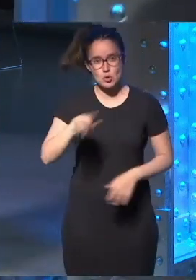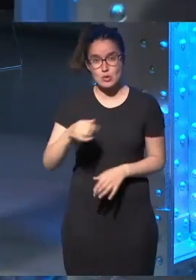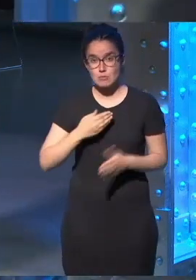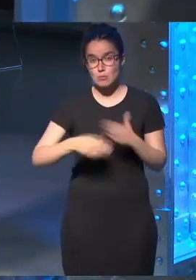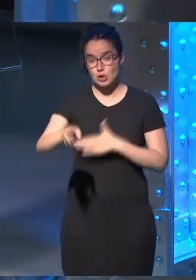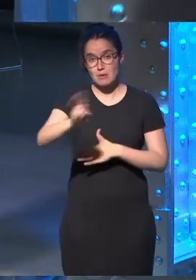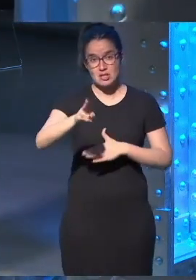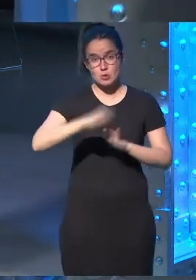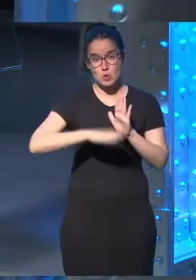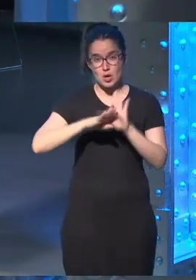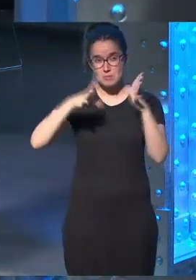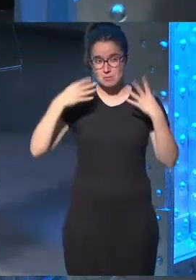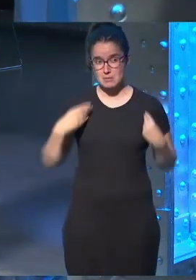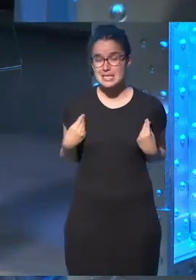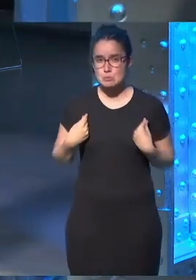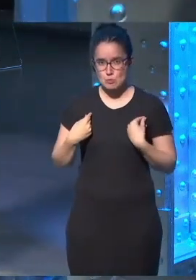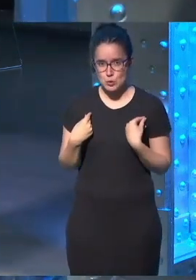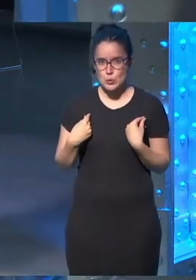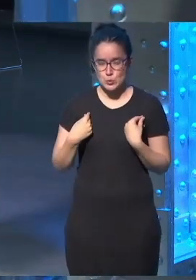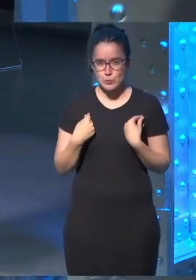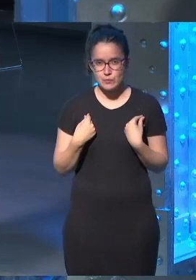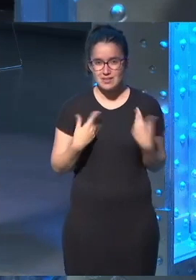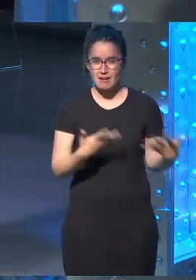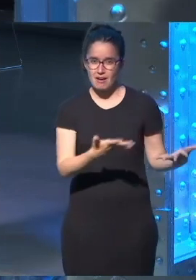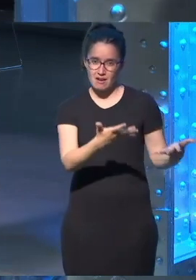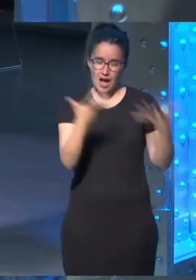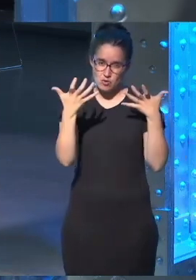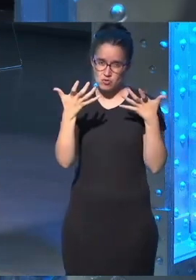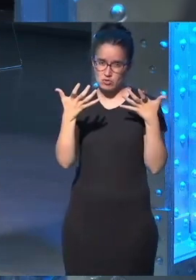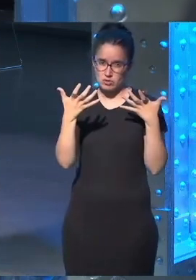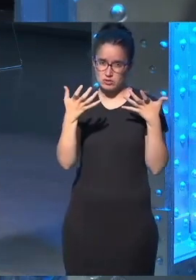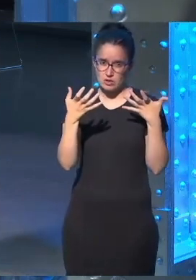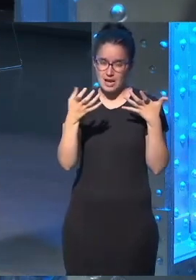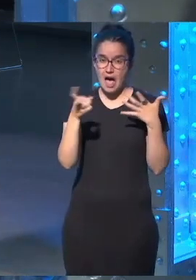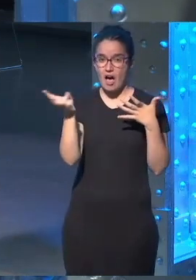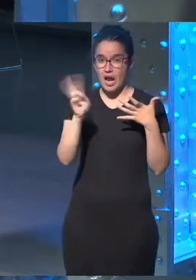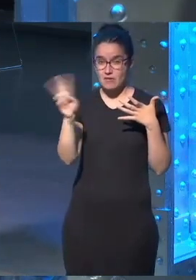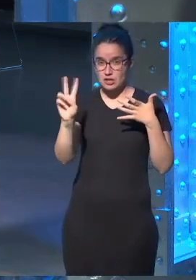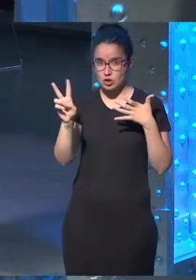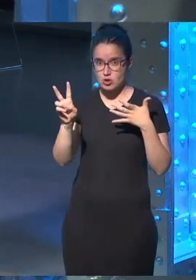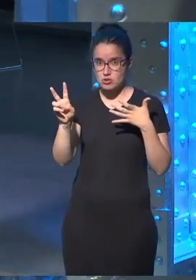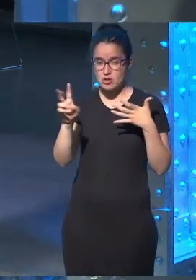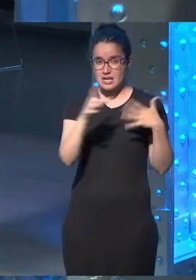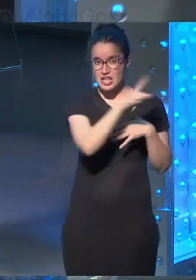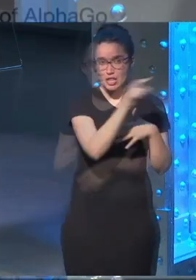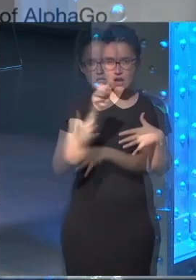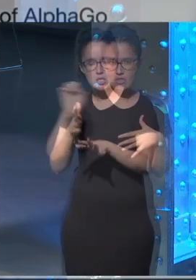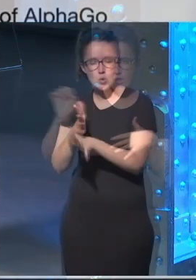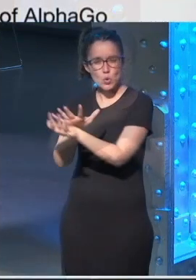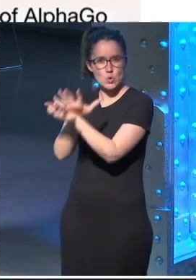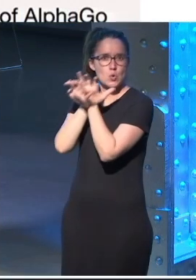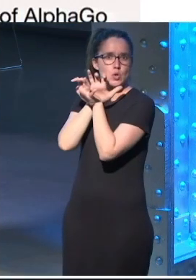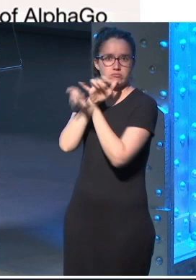versión del mismo programa ganó a la versión que había ganado al campeón 4-0, lo ganó 100-0.